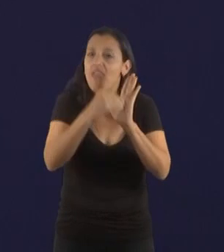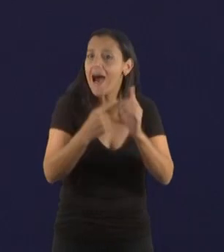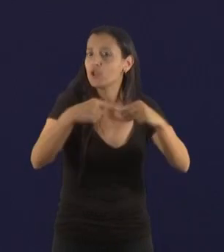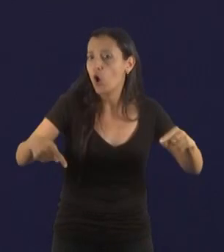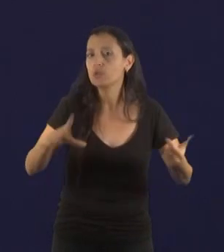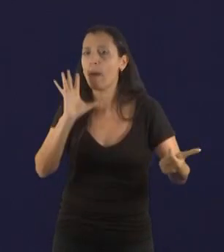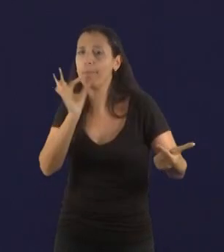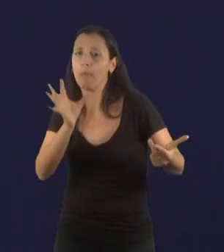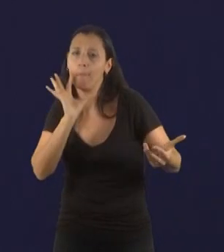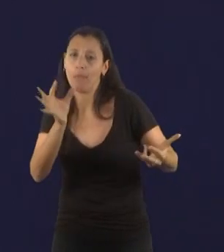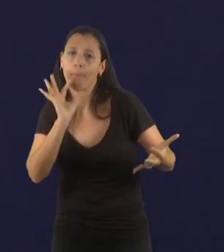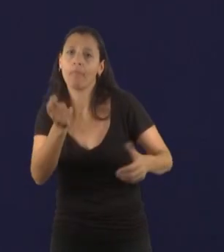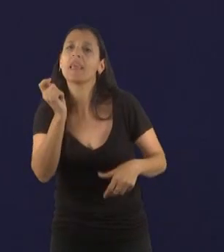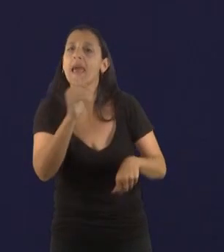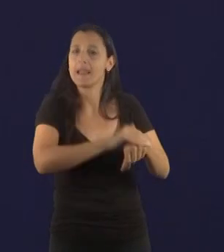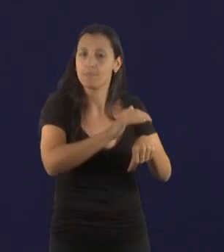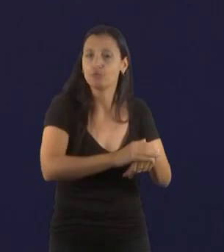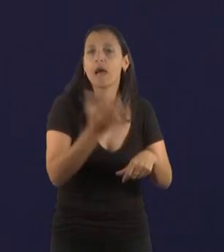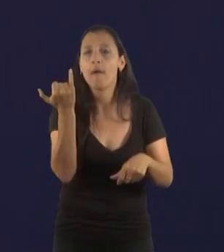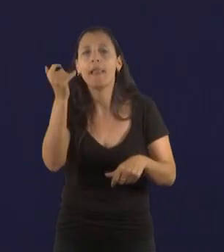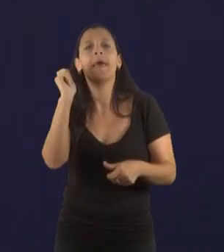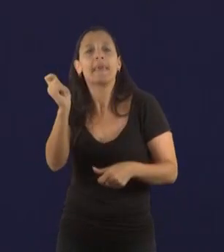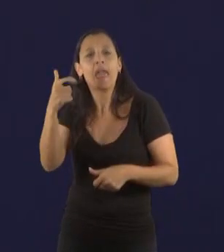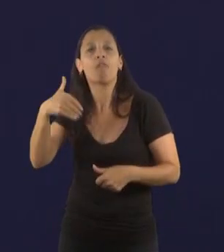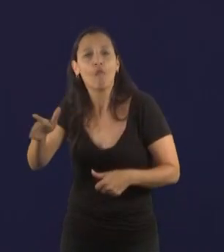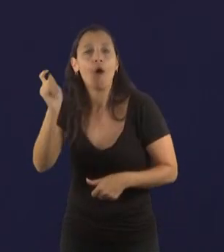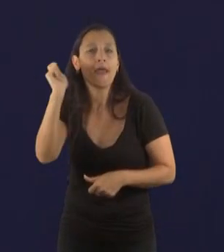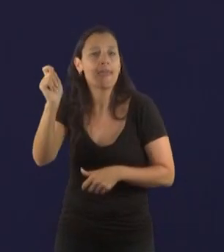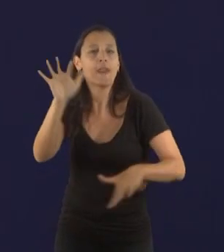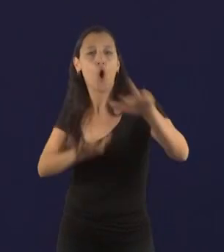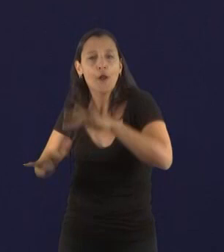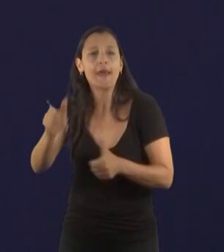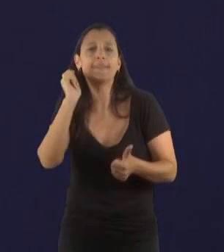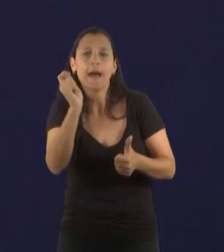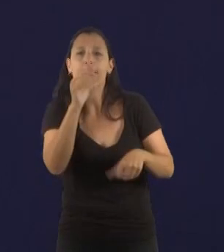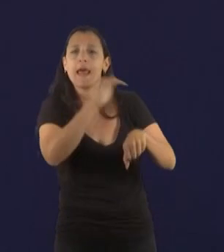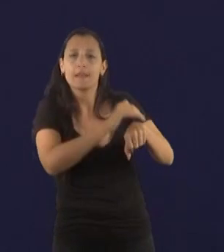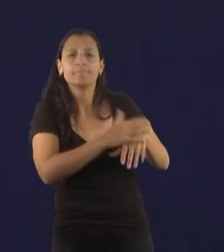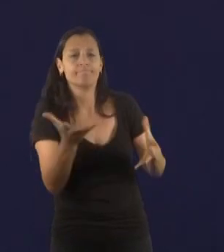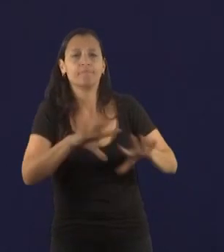en muchos casos puntualmente quién es quien extorsiona,